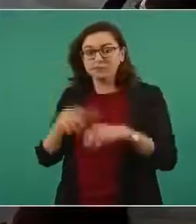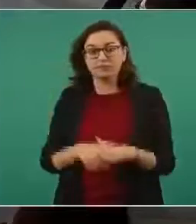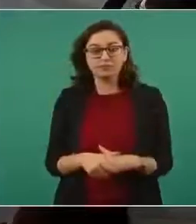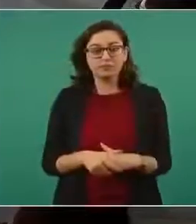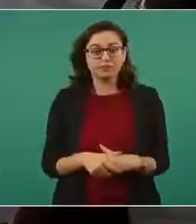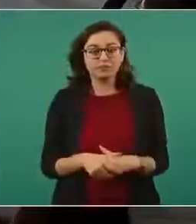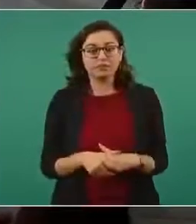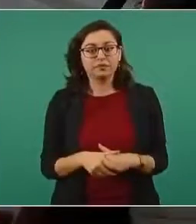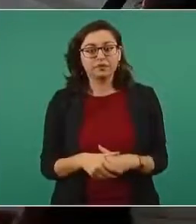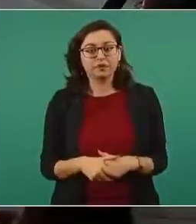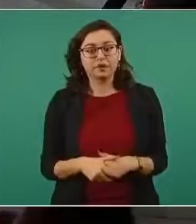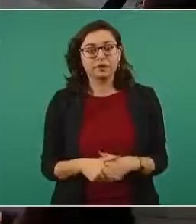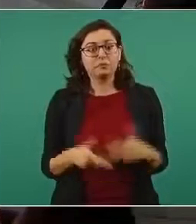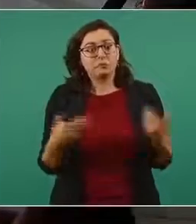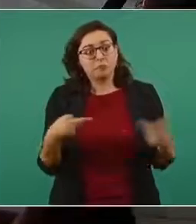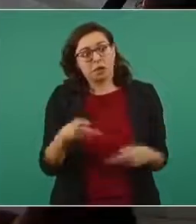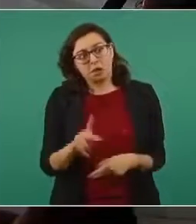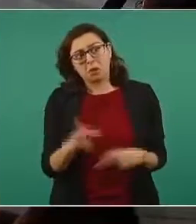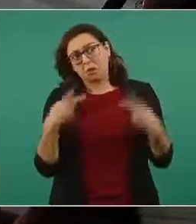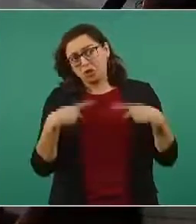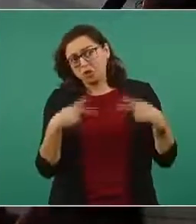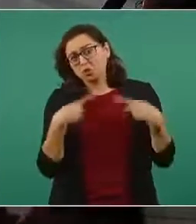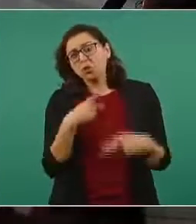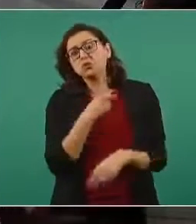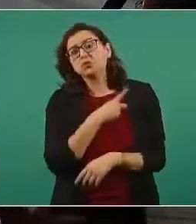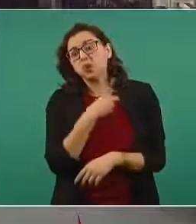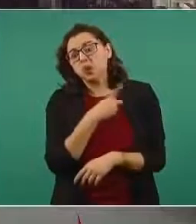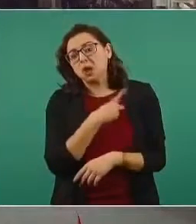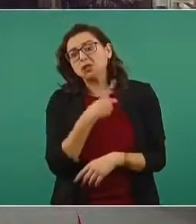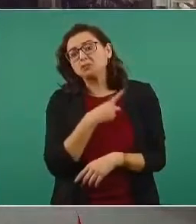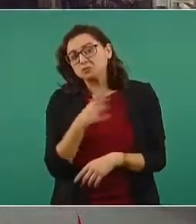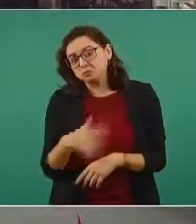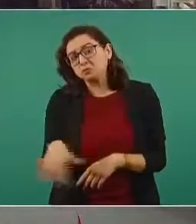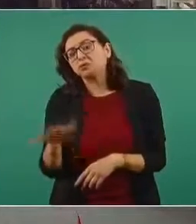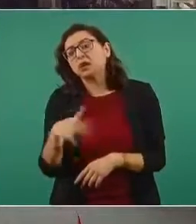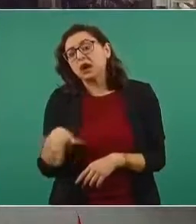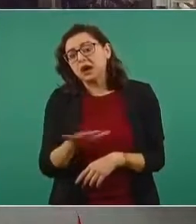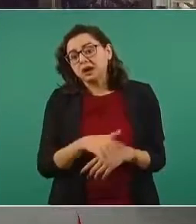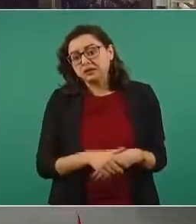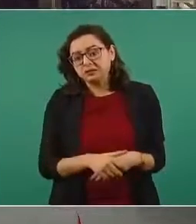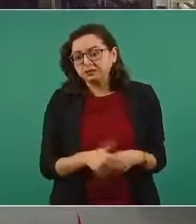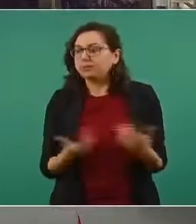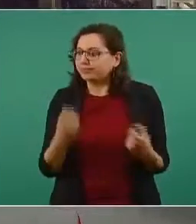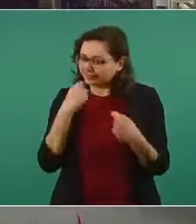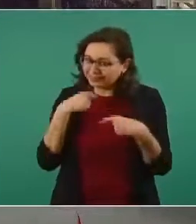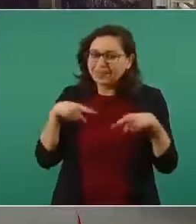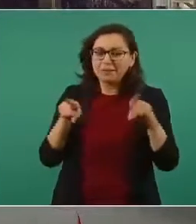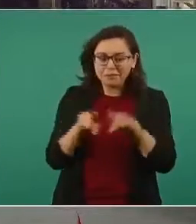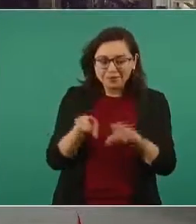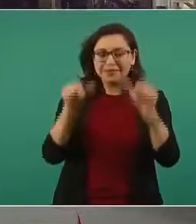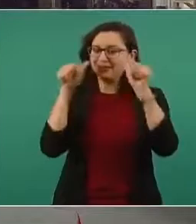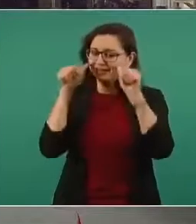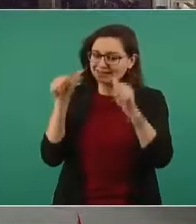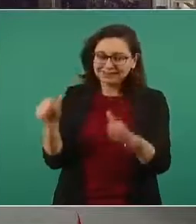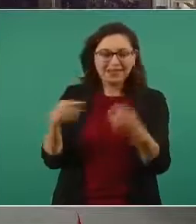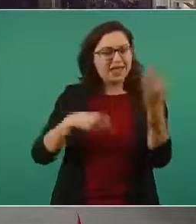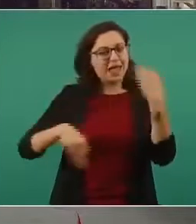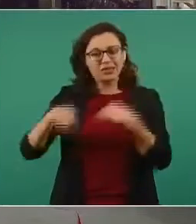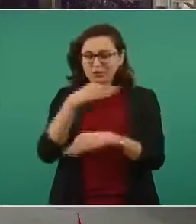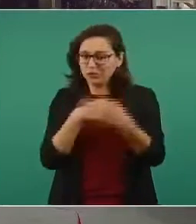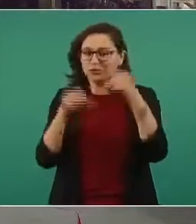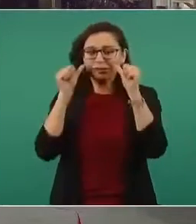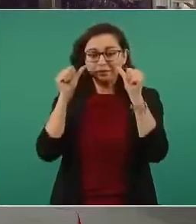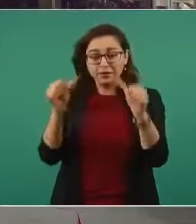para las personas que andan en solitario buscando a sus hijos también a todos a todos los atendemos presidente y nada más para